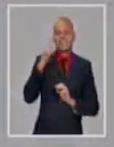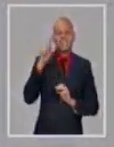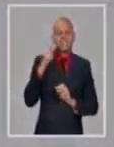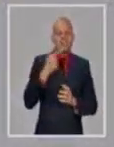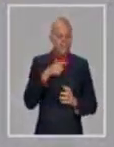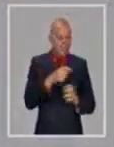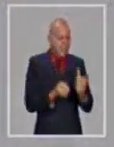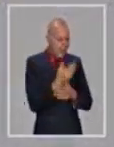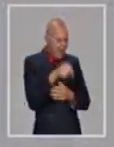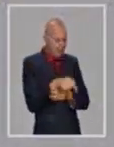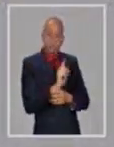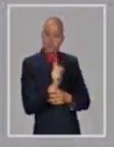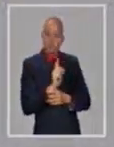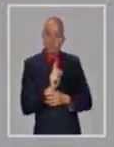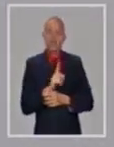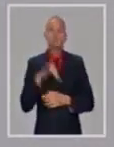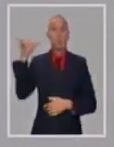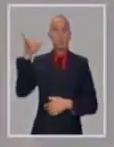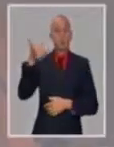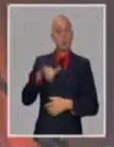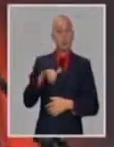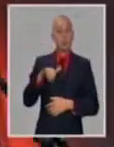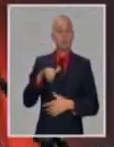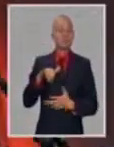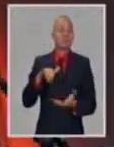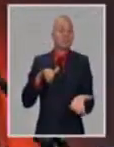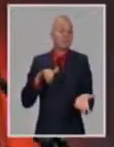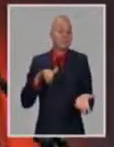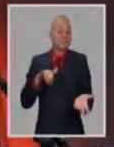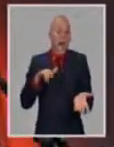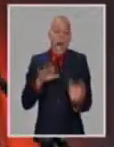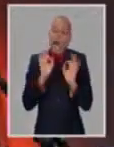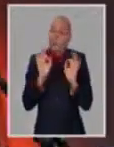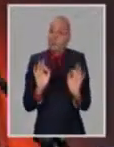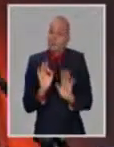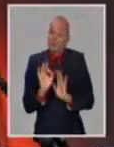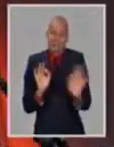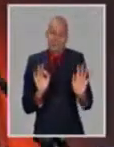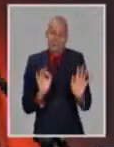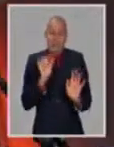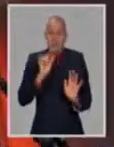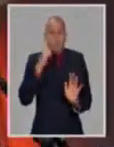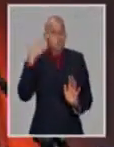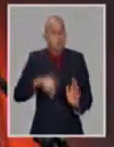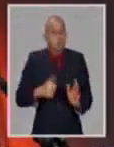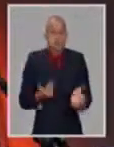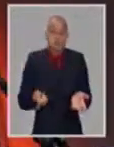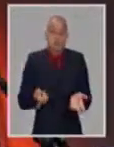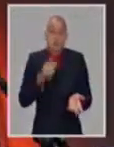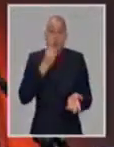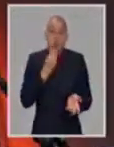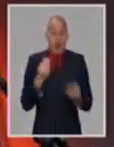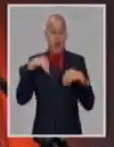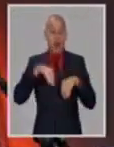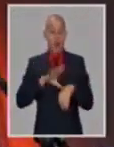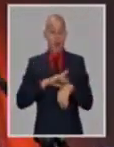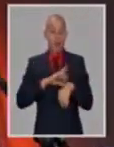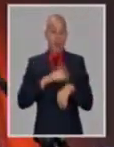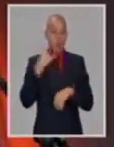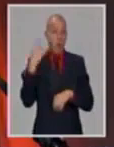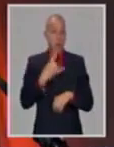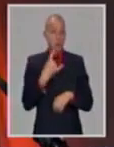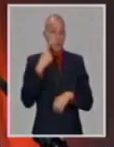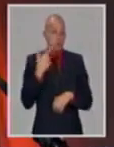sabe que tiene un virus, y nadie sabe que si tengo el SARS-CoV-2, la variante, eso no ¿De qué variante es claro? Y ahí están